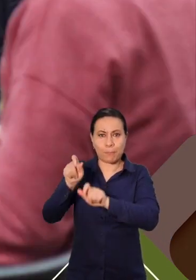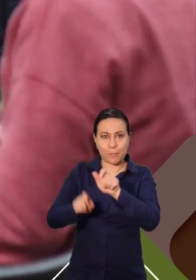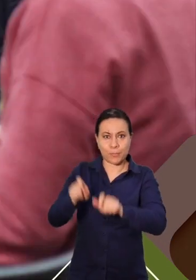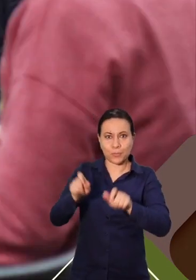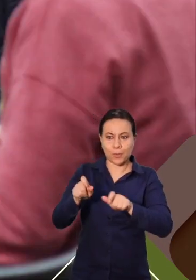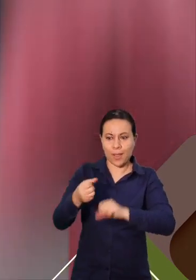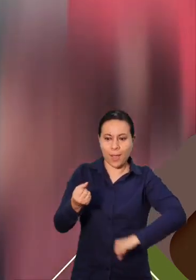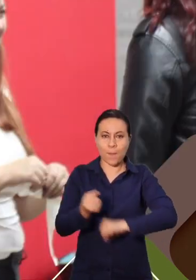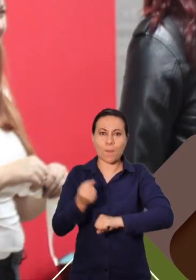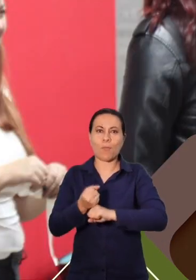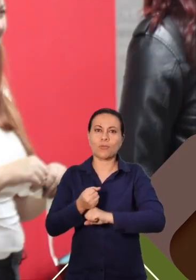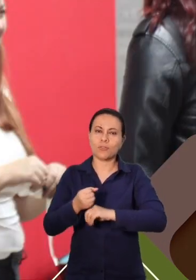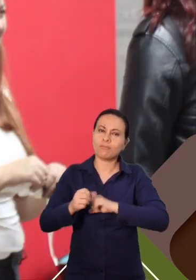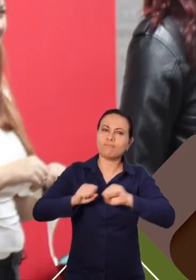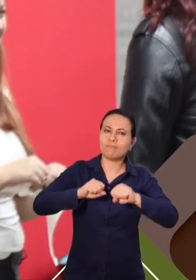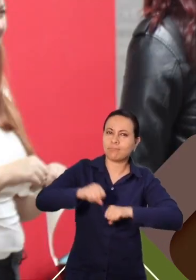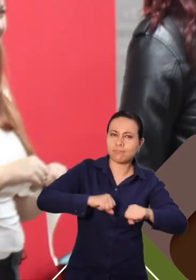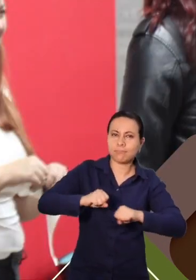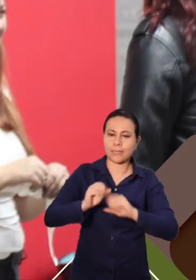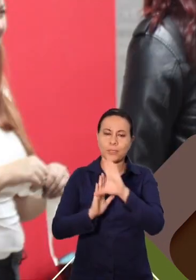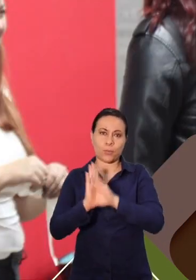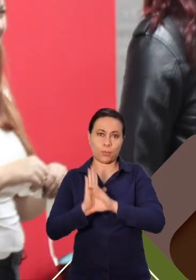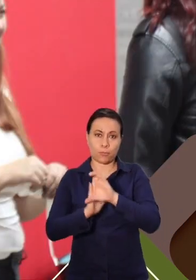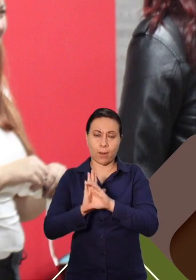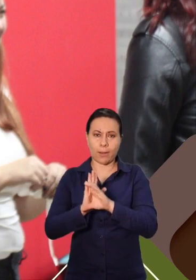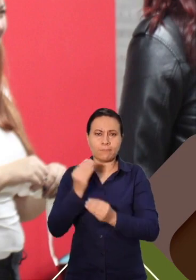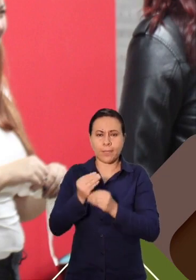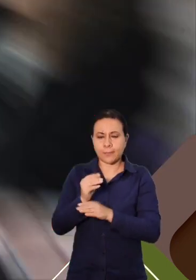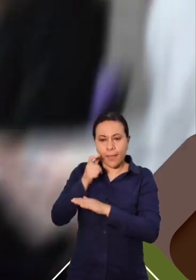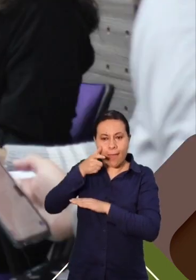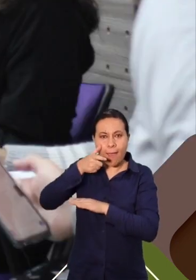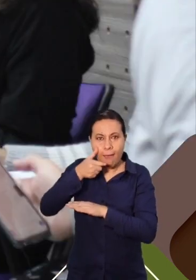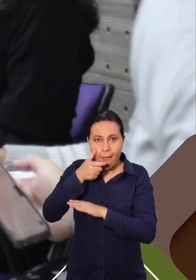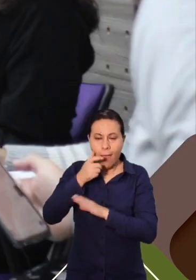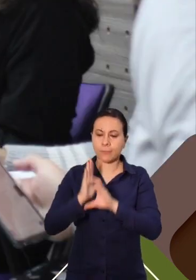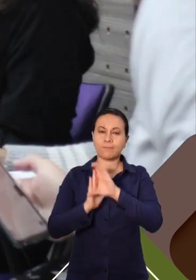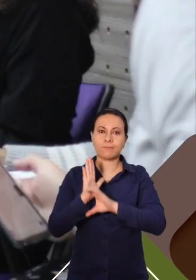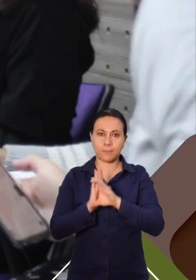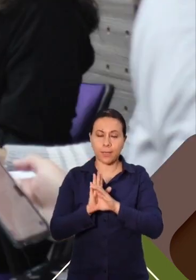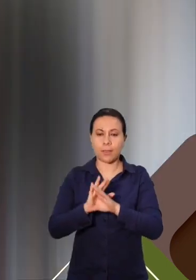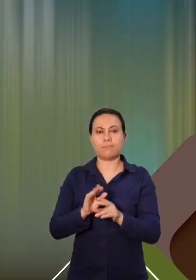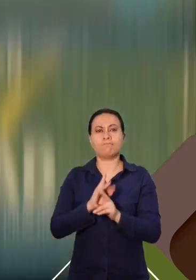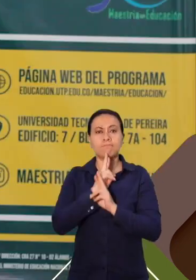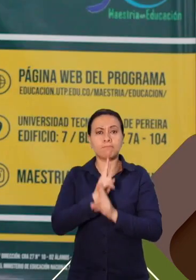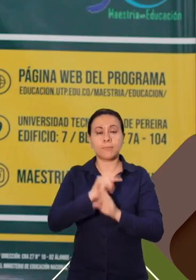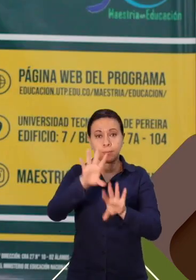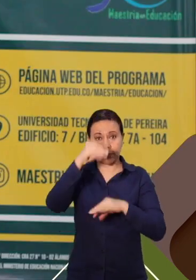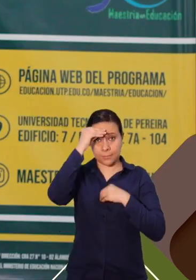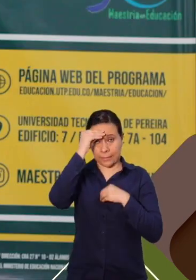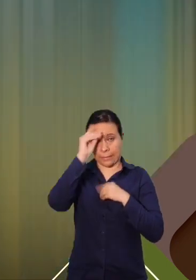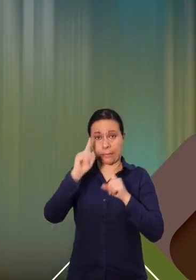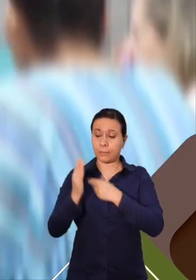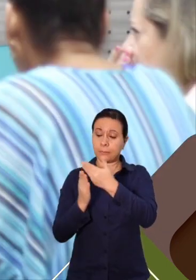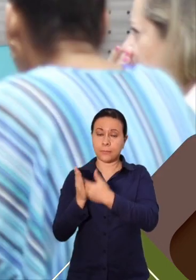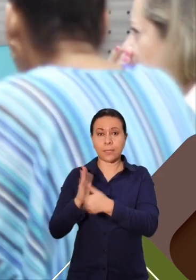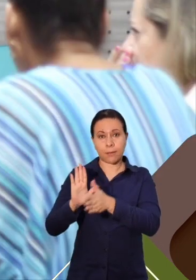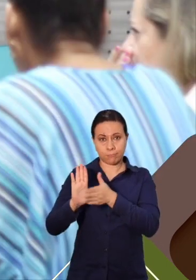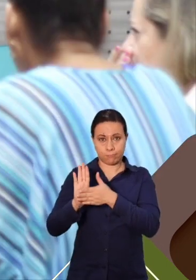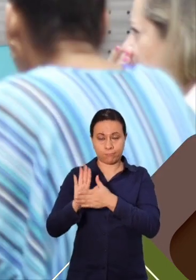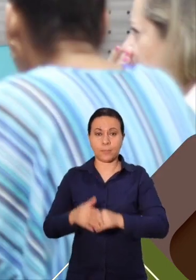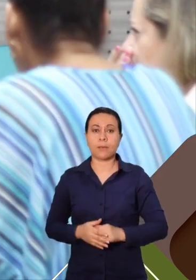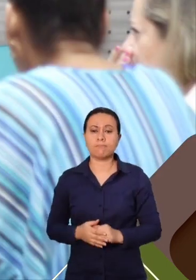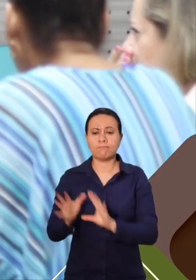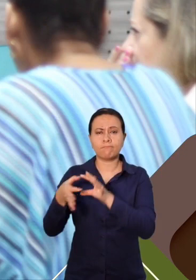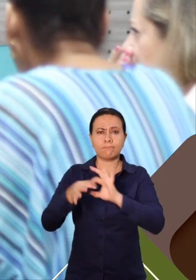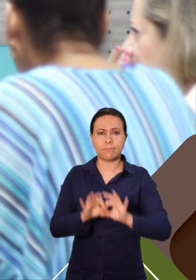toda la facultad. Este hace seguimiento a los registros calificados, los resultados de aprendizaje y acreditación, articulando en